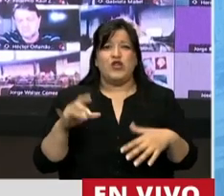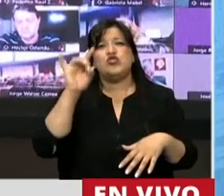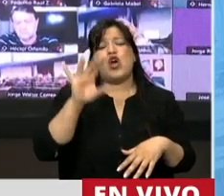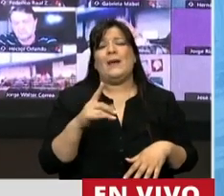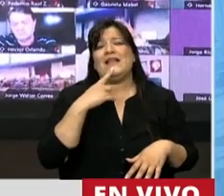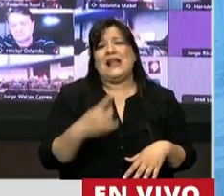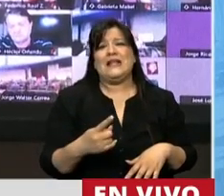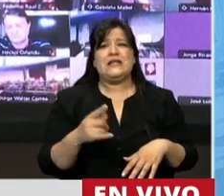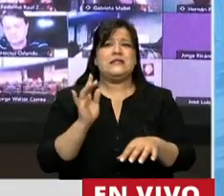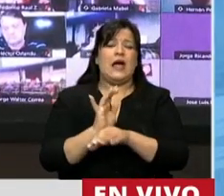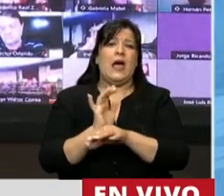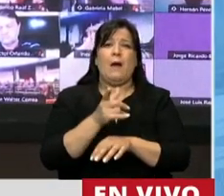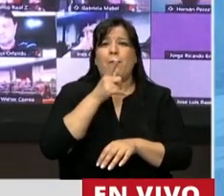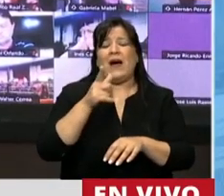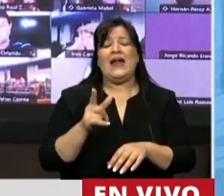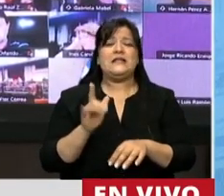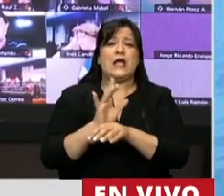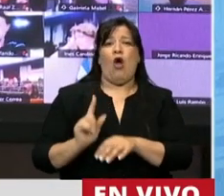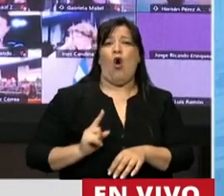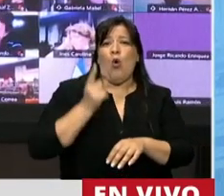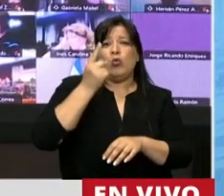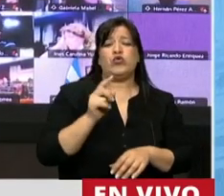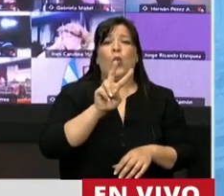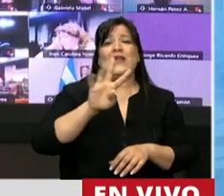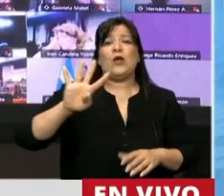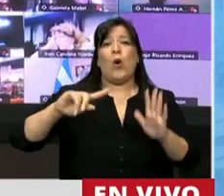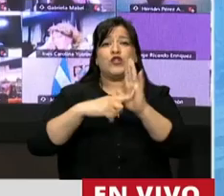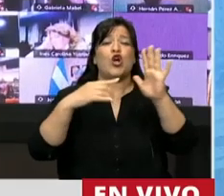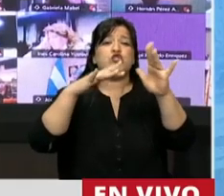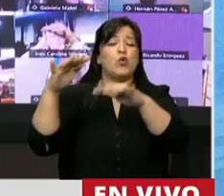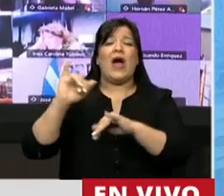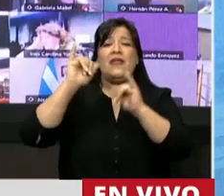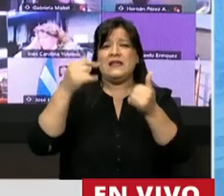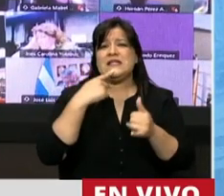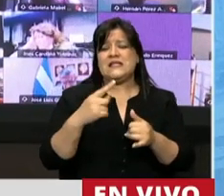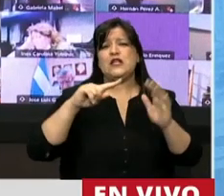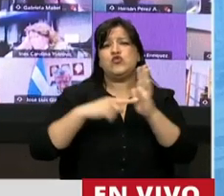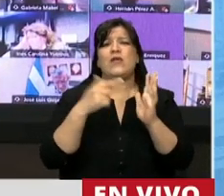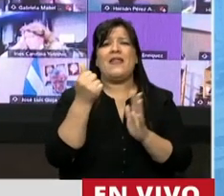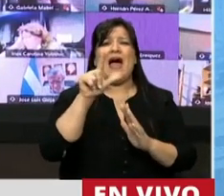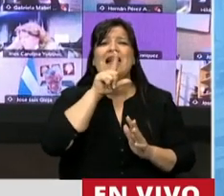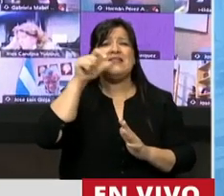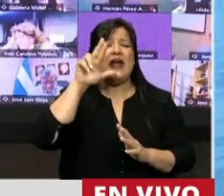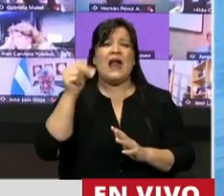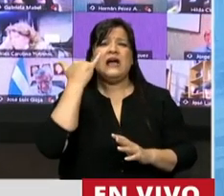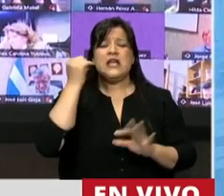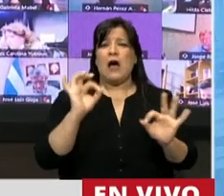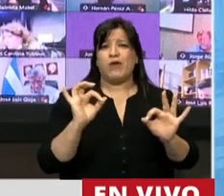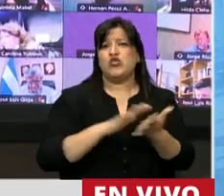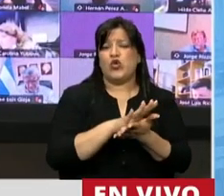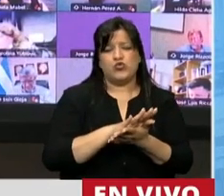título casi honorífico de capital alterna a 24 ciudades a lo largo del país no lo vamos a resolver con esto